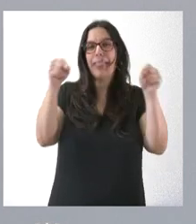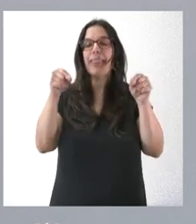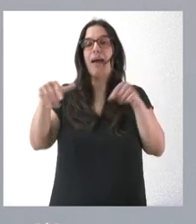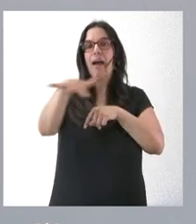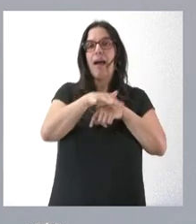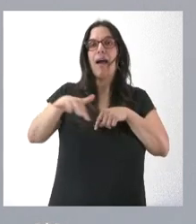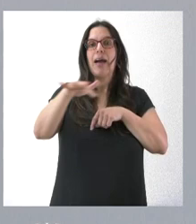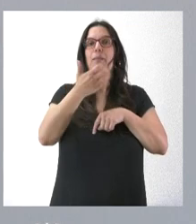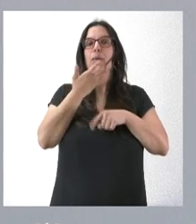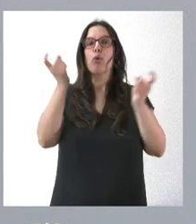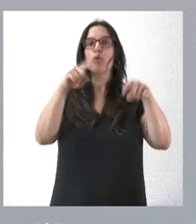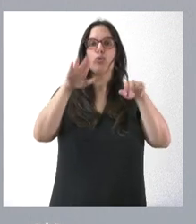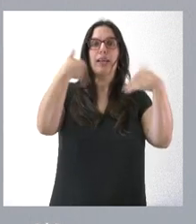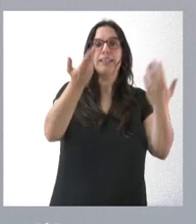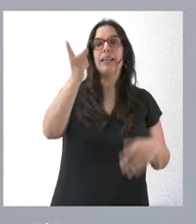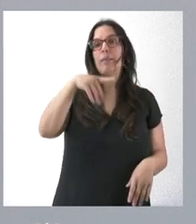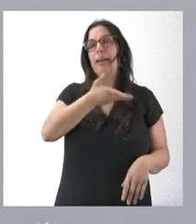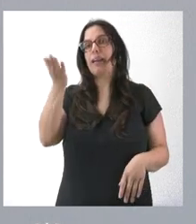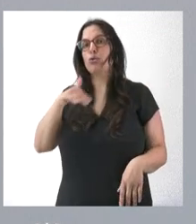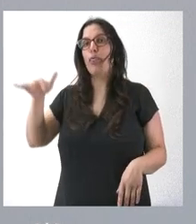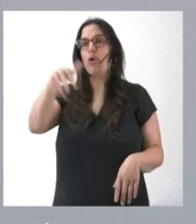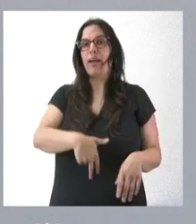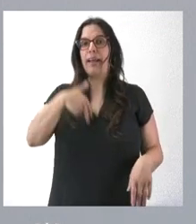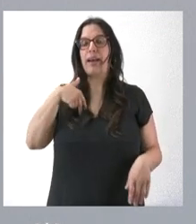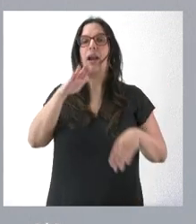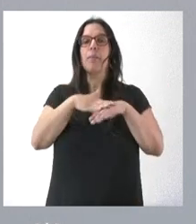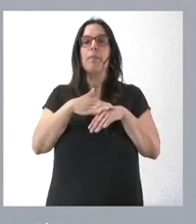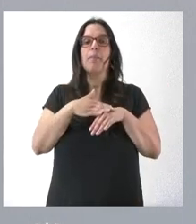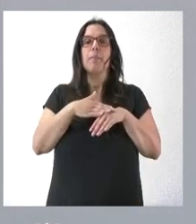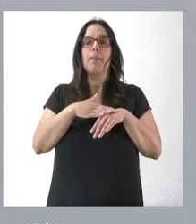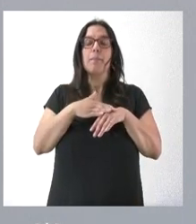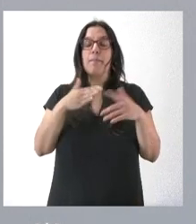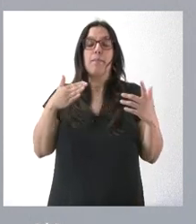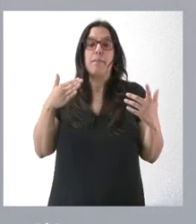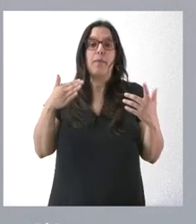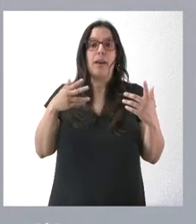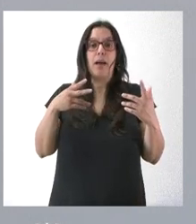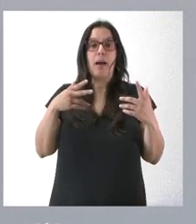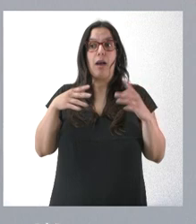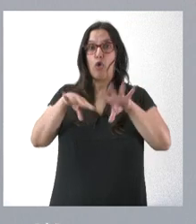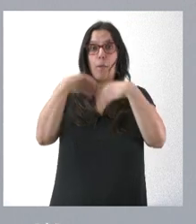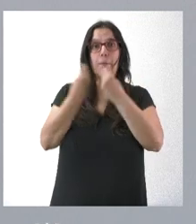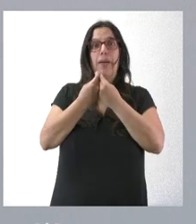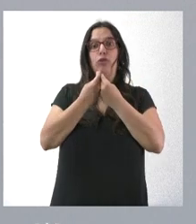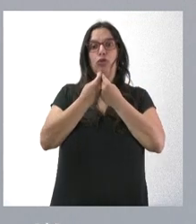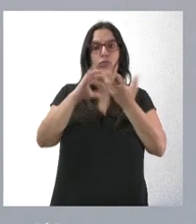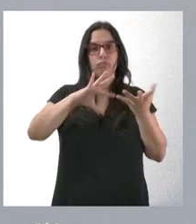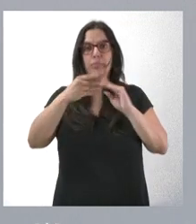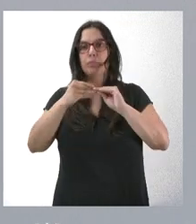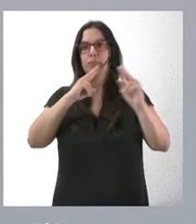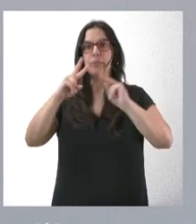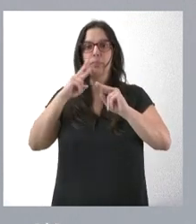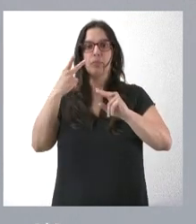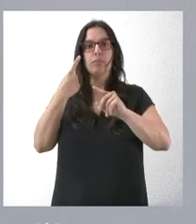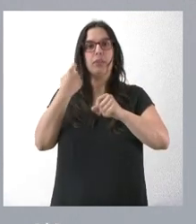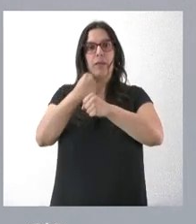de consultas externas y del resto de zonas generales para dar una respuesta de manera integrada a todas las actividades que se